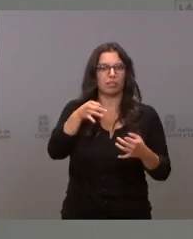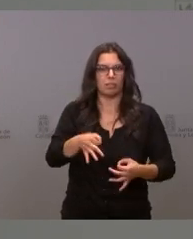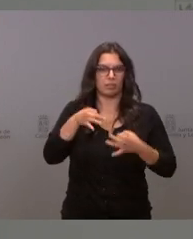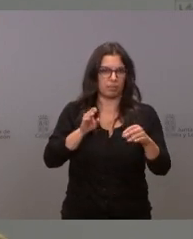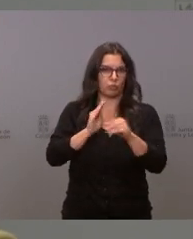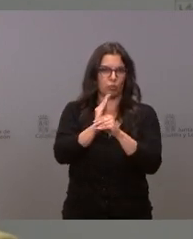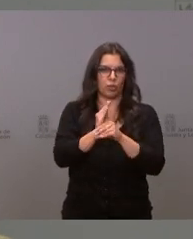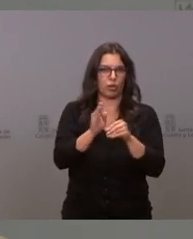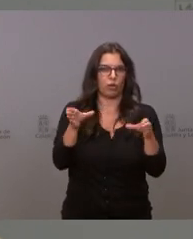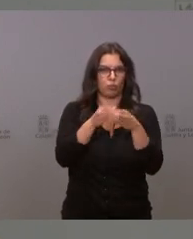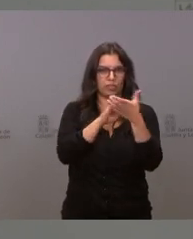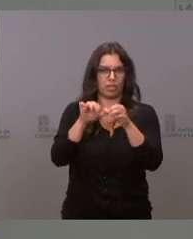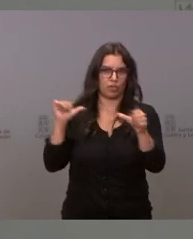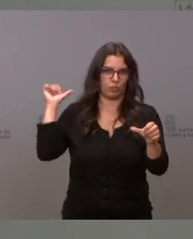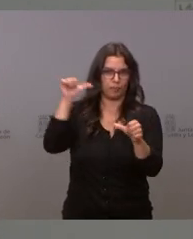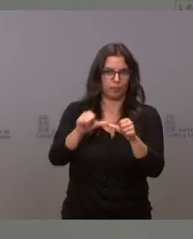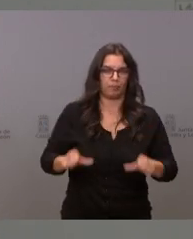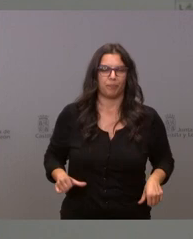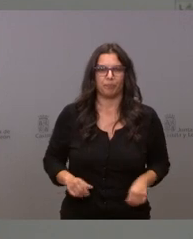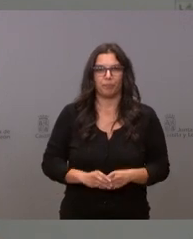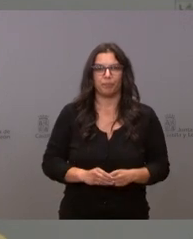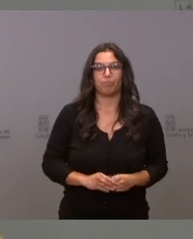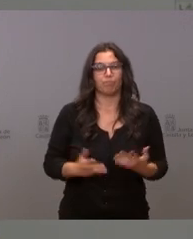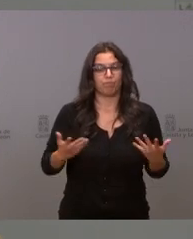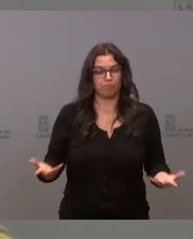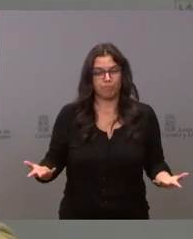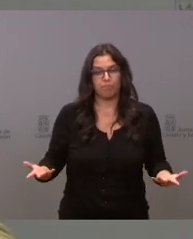de la Junta de Castilla y León. Dicho esto,